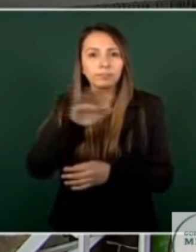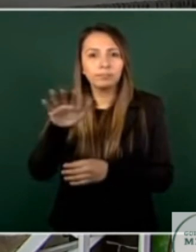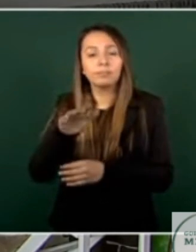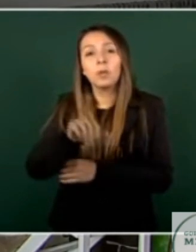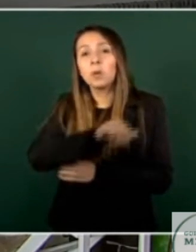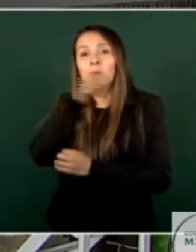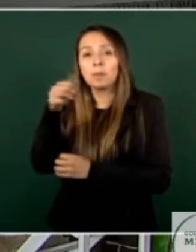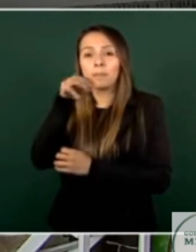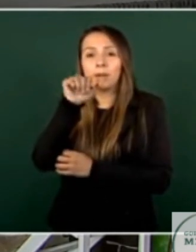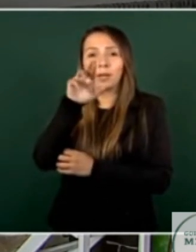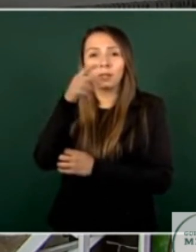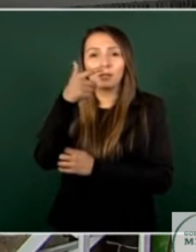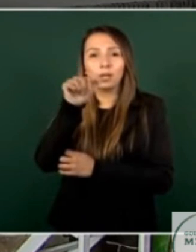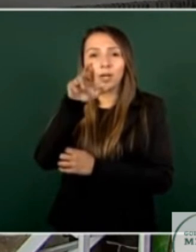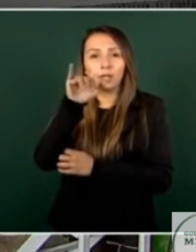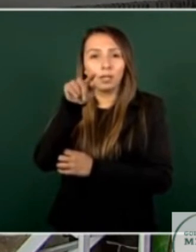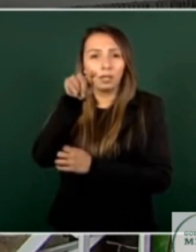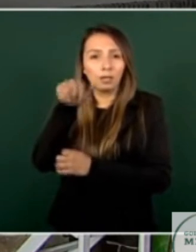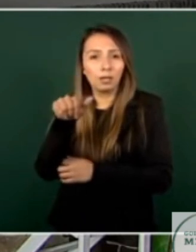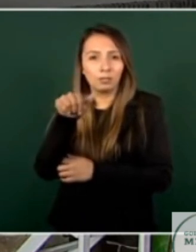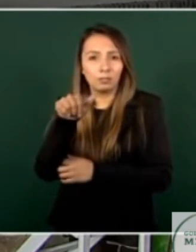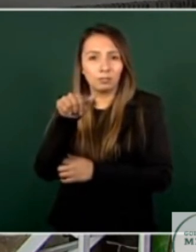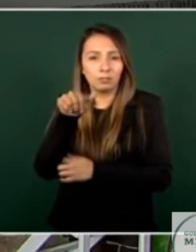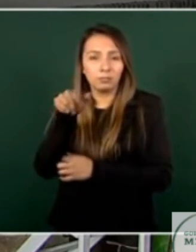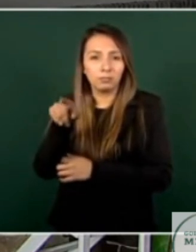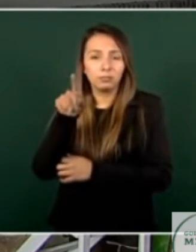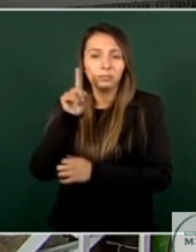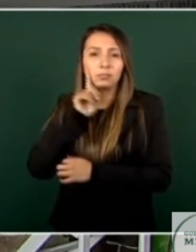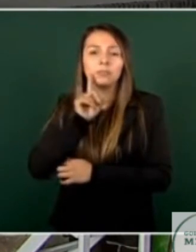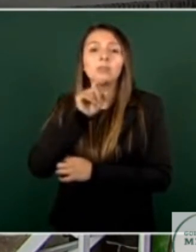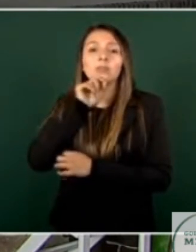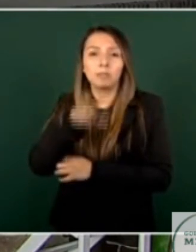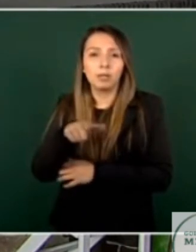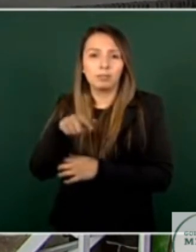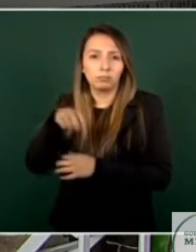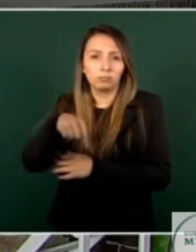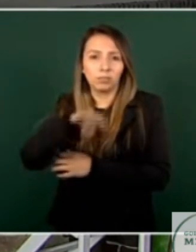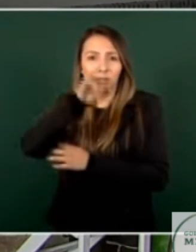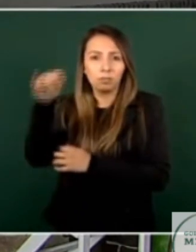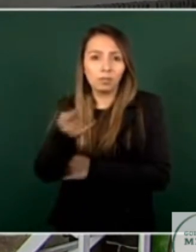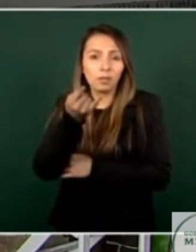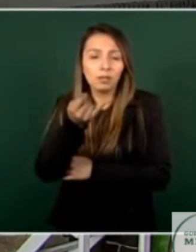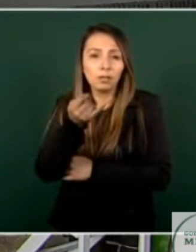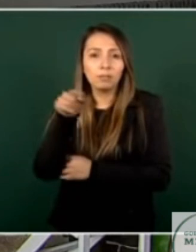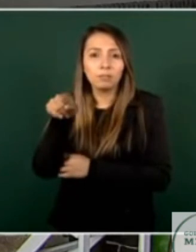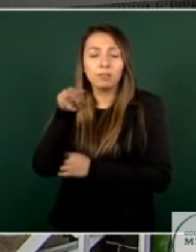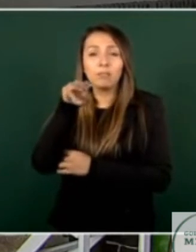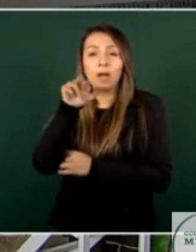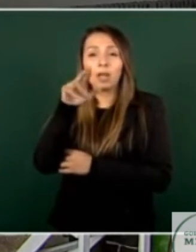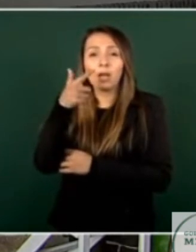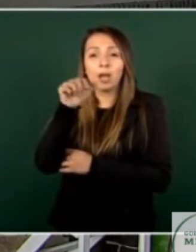reportero gráfico ha caecido aquí también en Tijuana El caso de Margarito